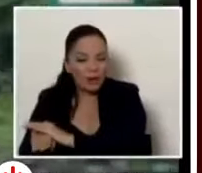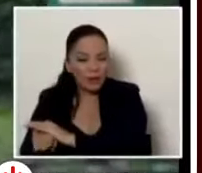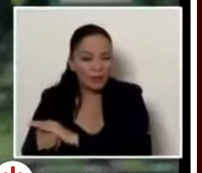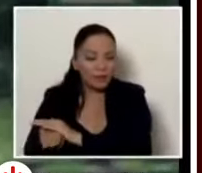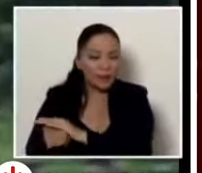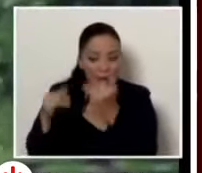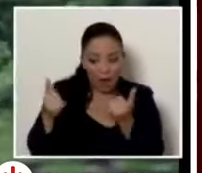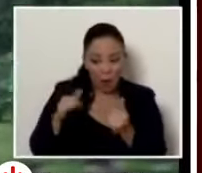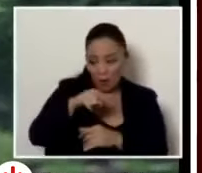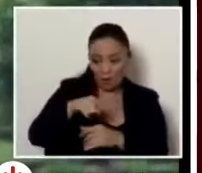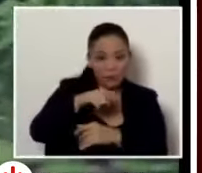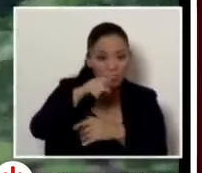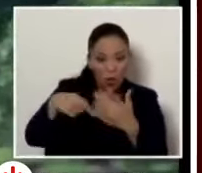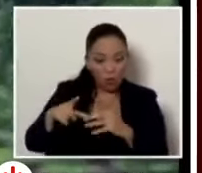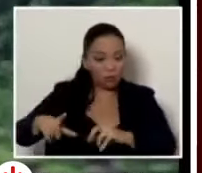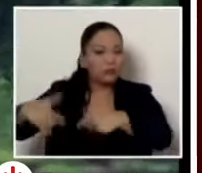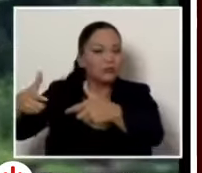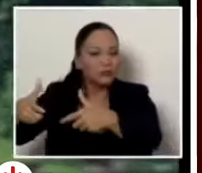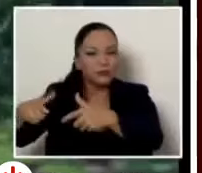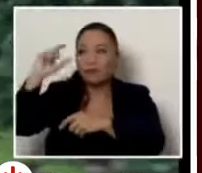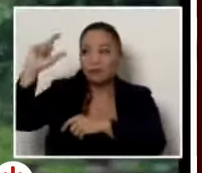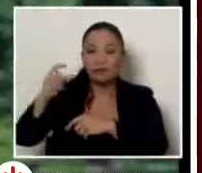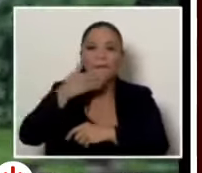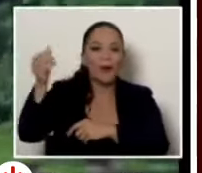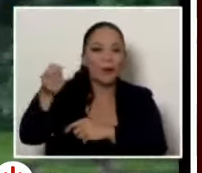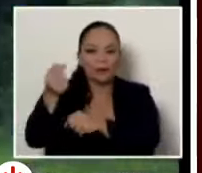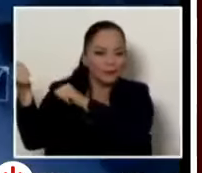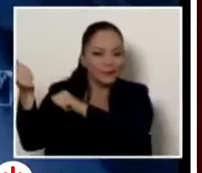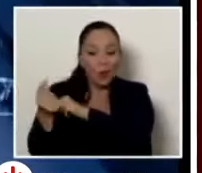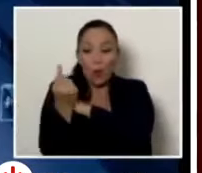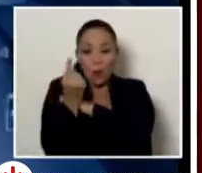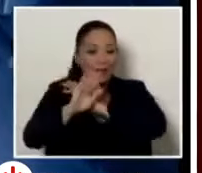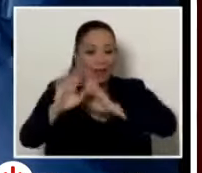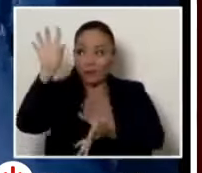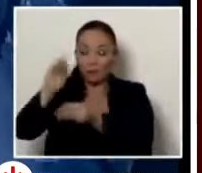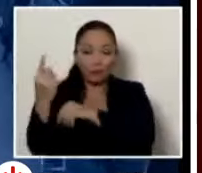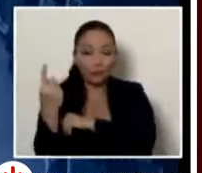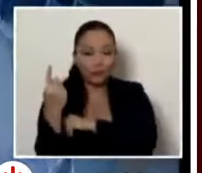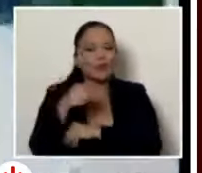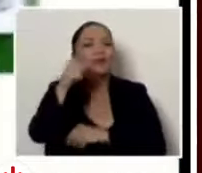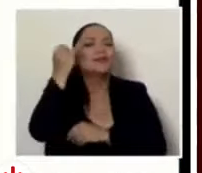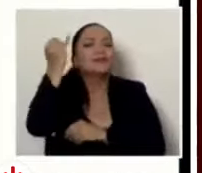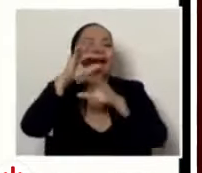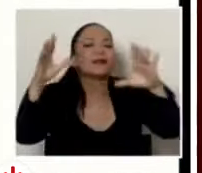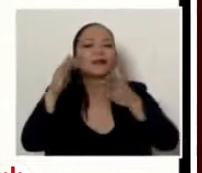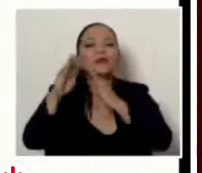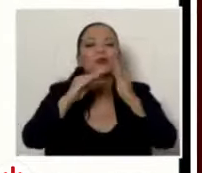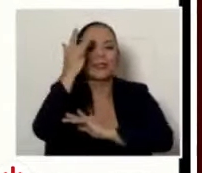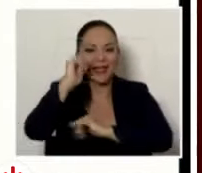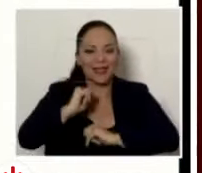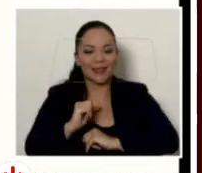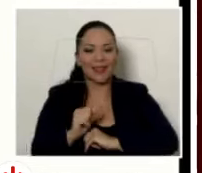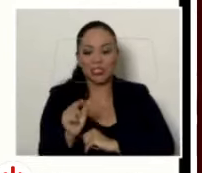deshacerse de todas esas etiquetas en sus parabrisas y solo usar una? ¿Se imagina una ciudad inteligente donde un chip en su